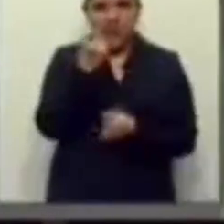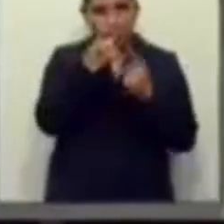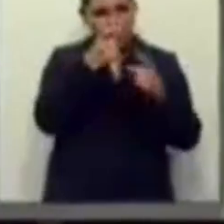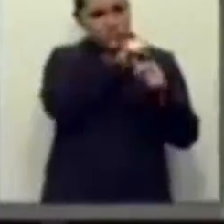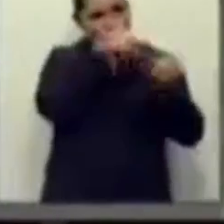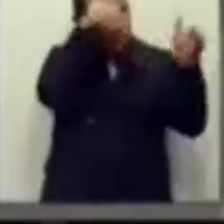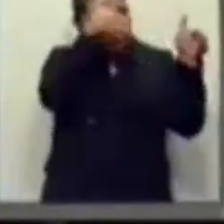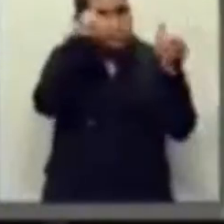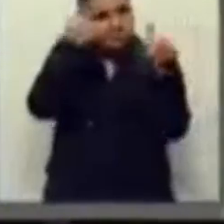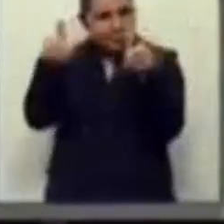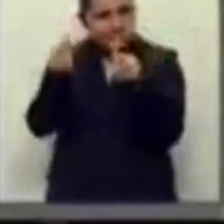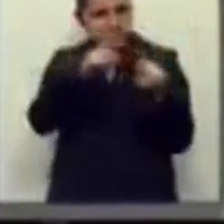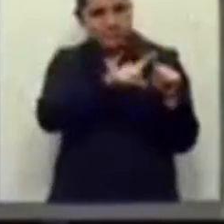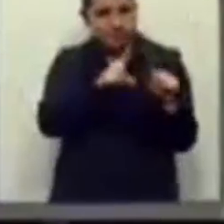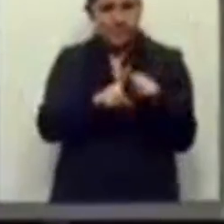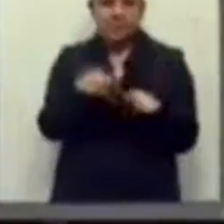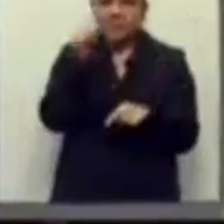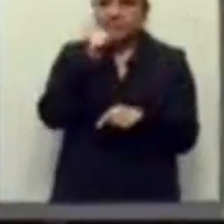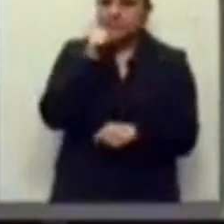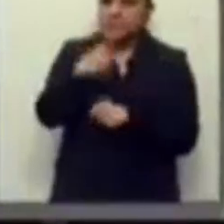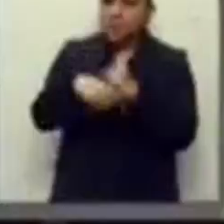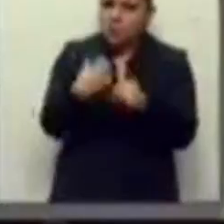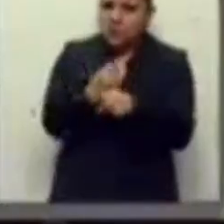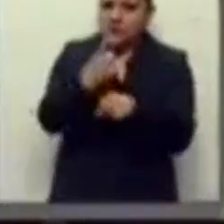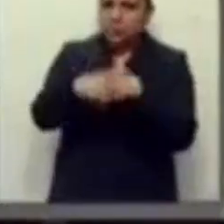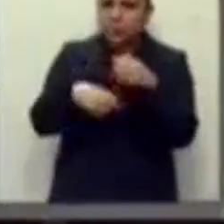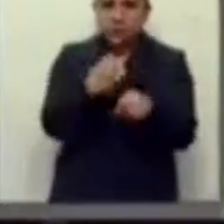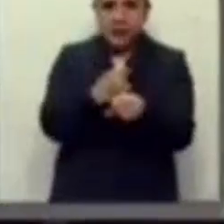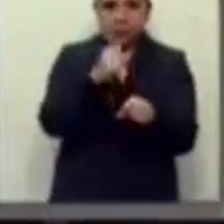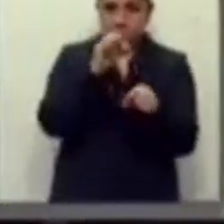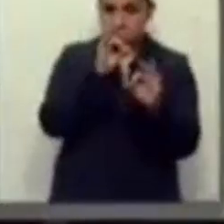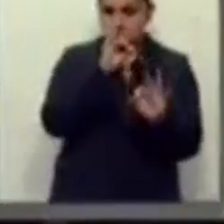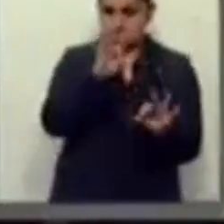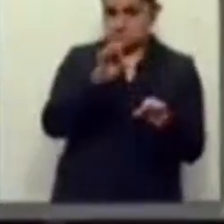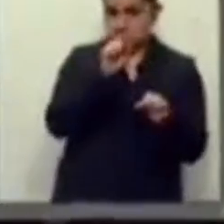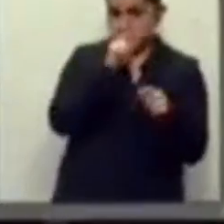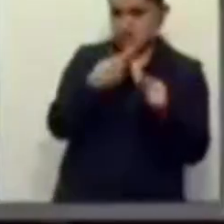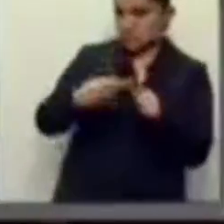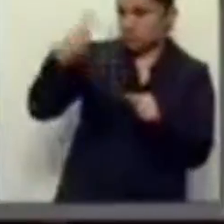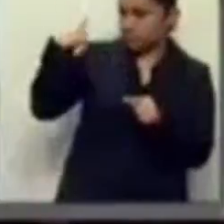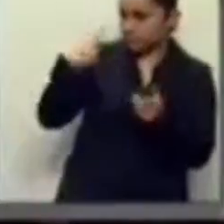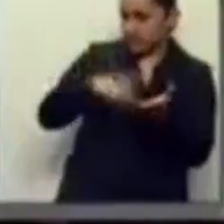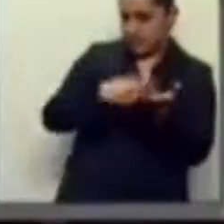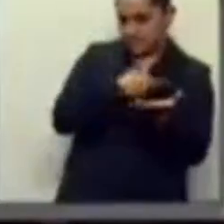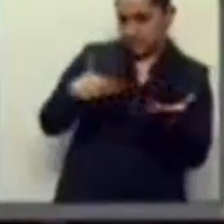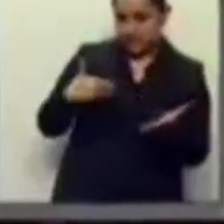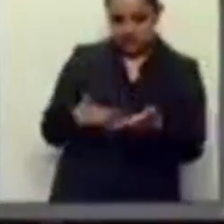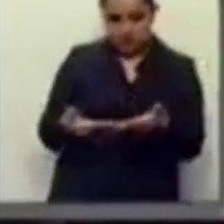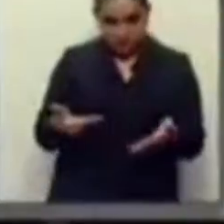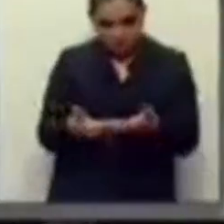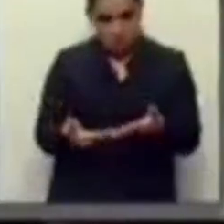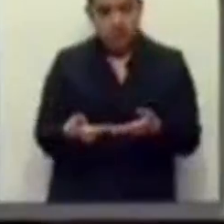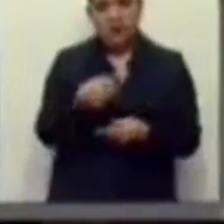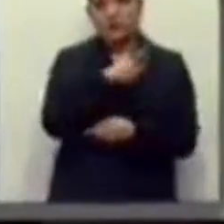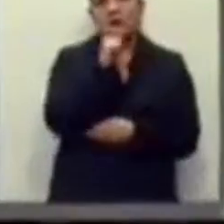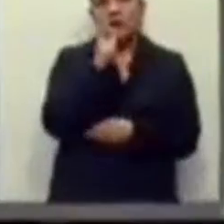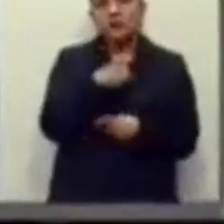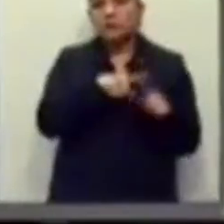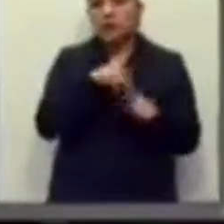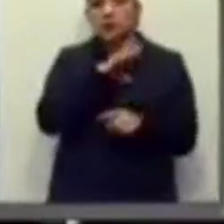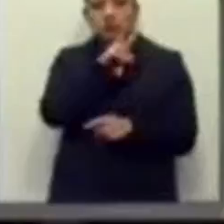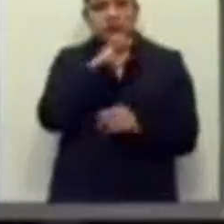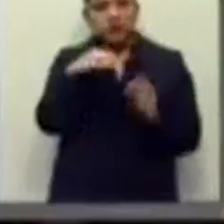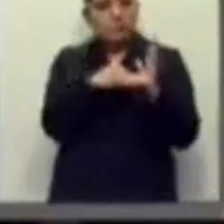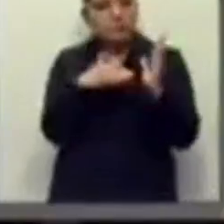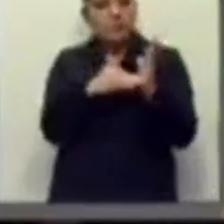ejerce. Año con año, en la administración pasada y en esta, alrededor de 200 mil millones de pesos son ejercidos en